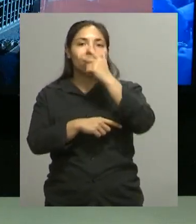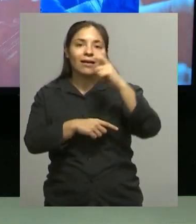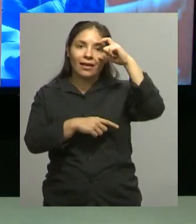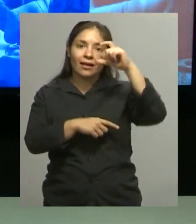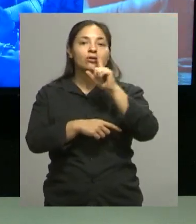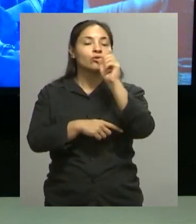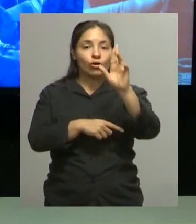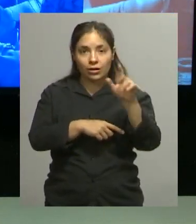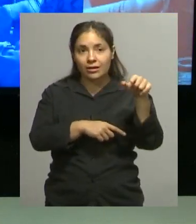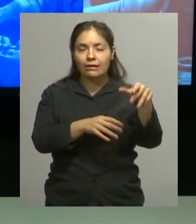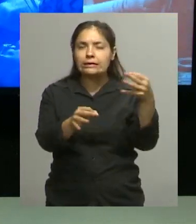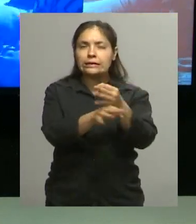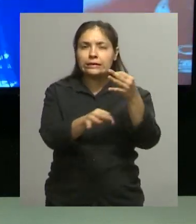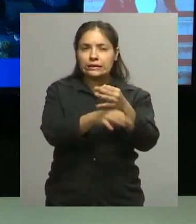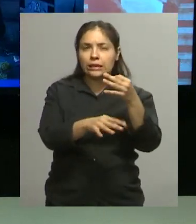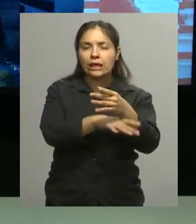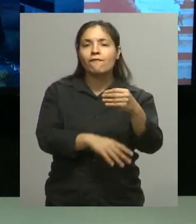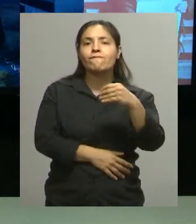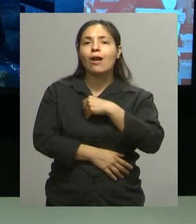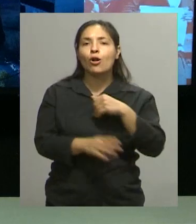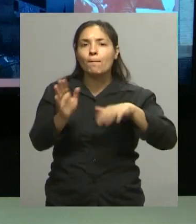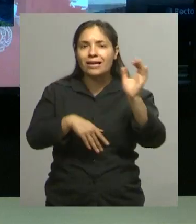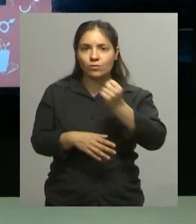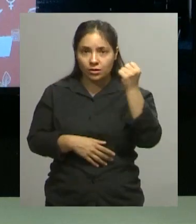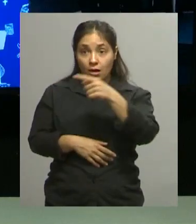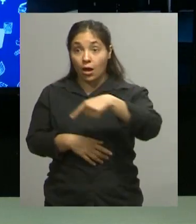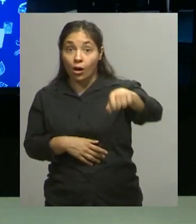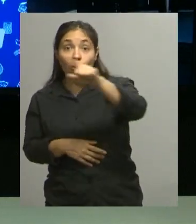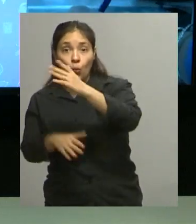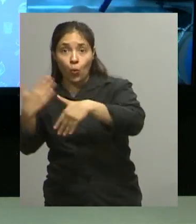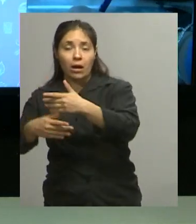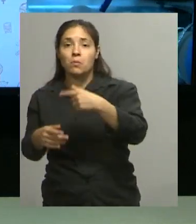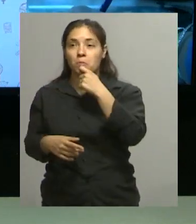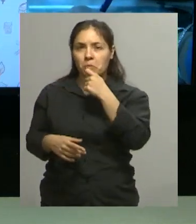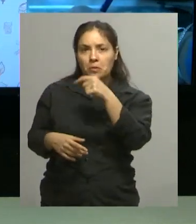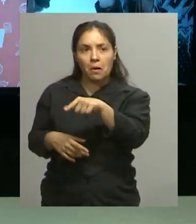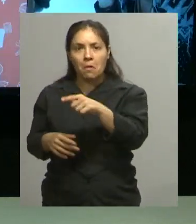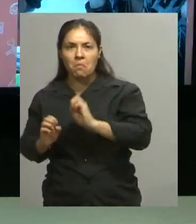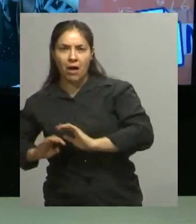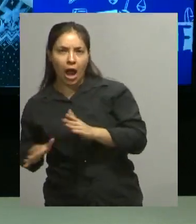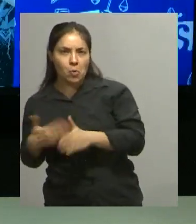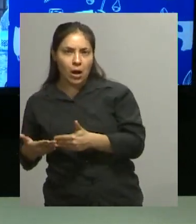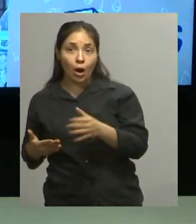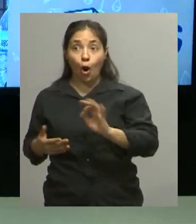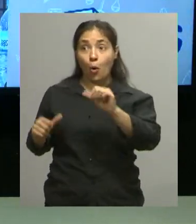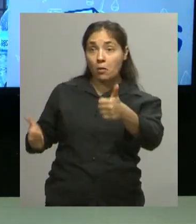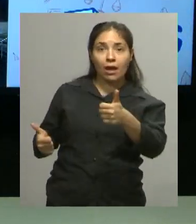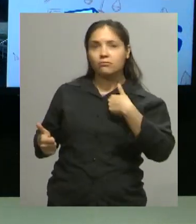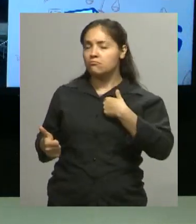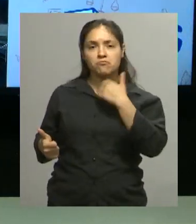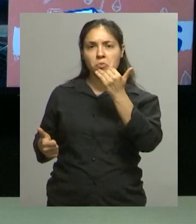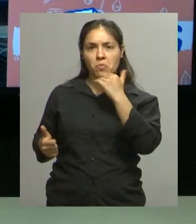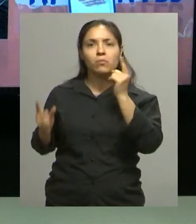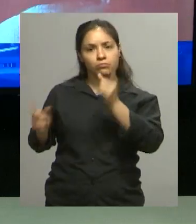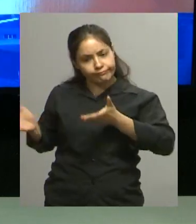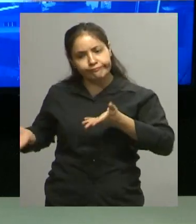de inculcar en el club Es que todos jueguen ya sean buenos o malos en el deporte Si no que sea el deporte la posibilidad de